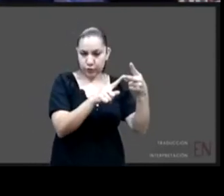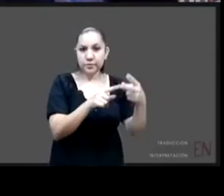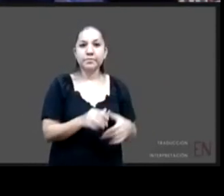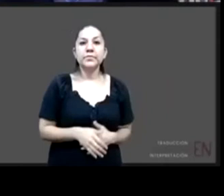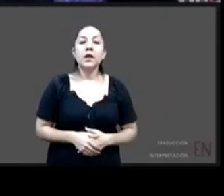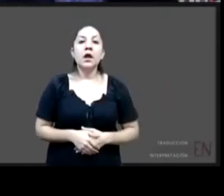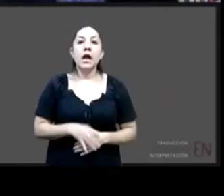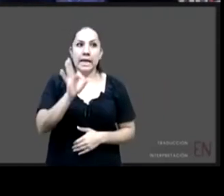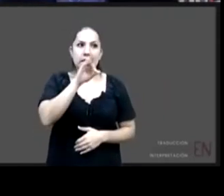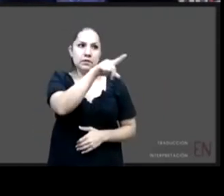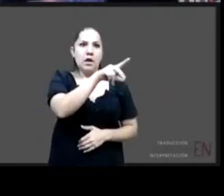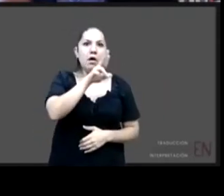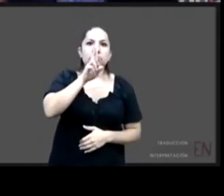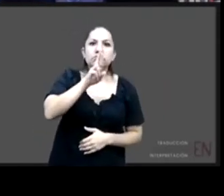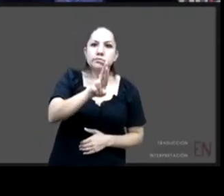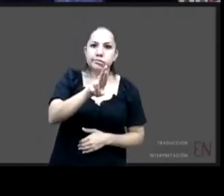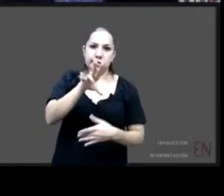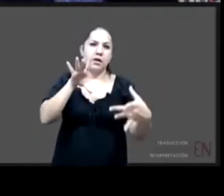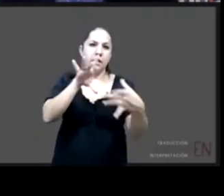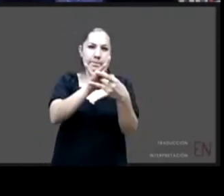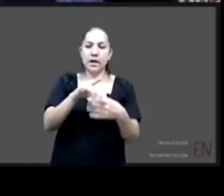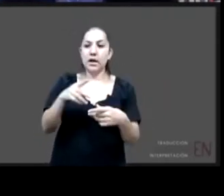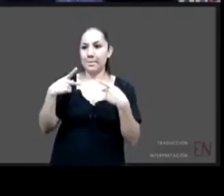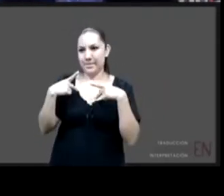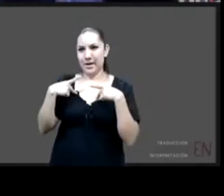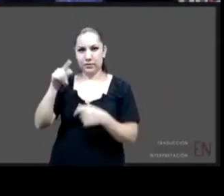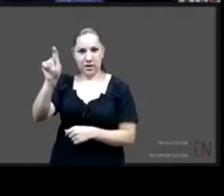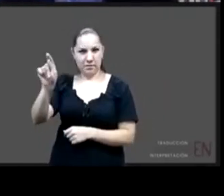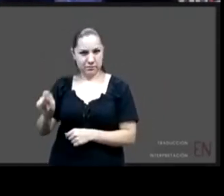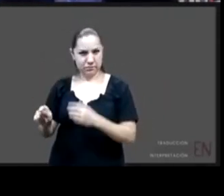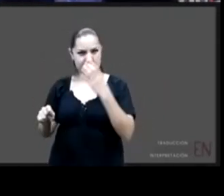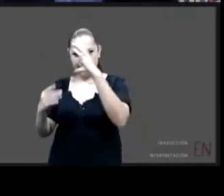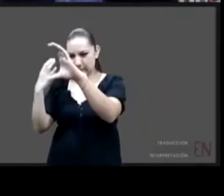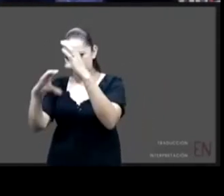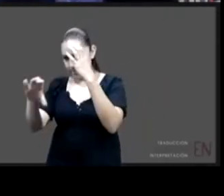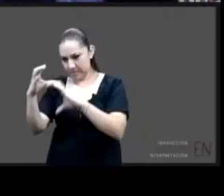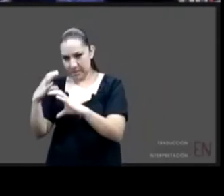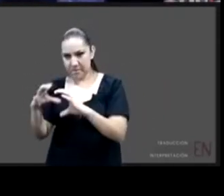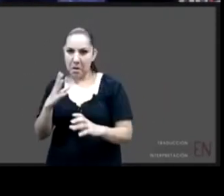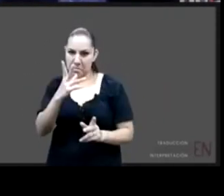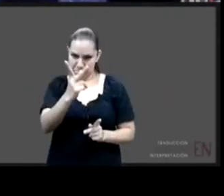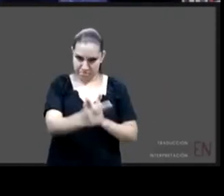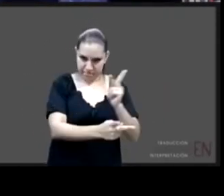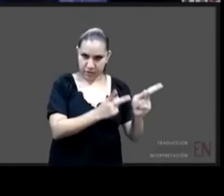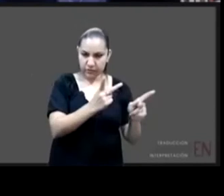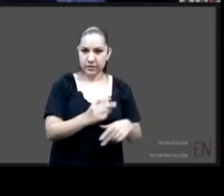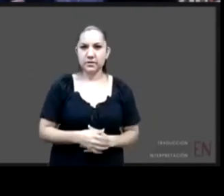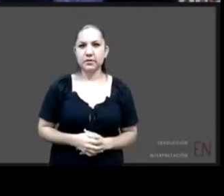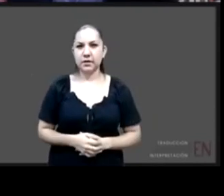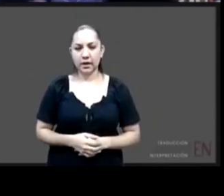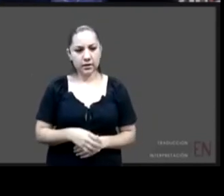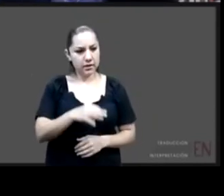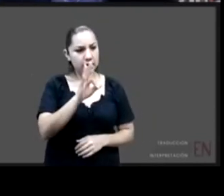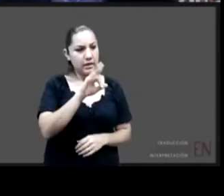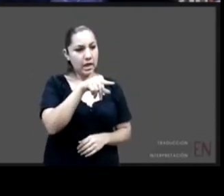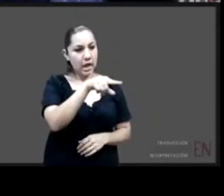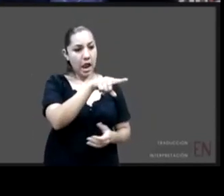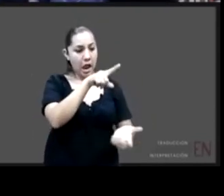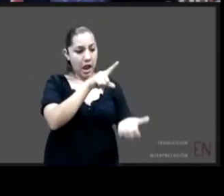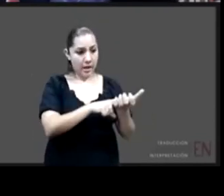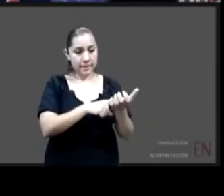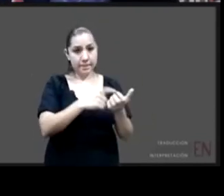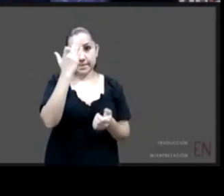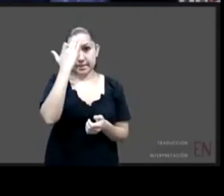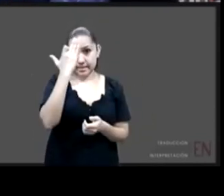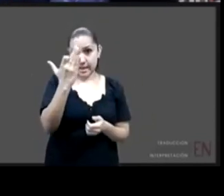planteado una si se da seguimiento posterior a la adopción qué pasa con cada niño y cada niña después de que es adoptado